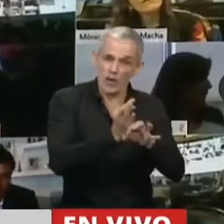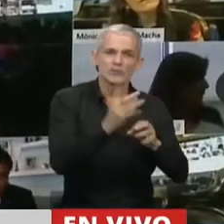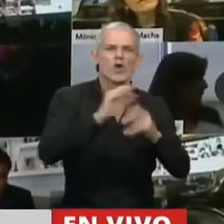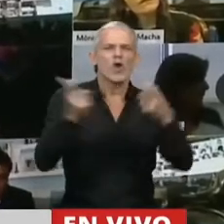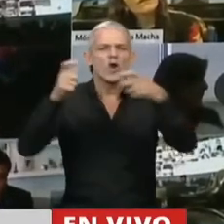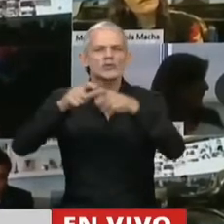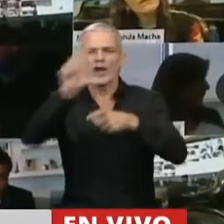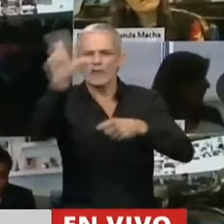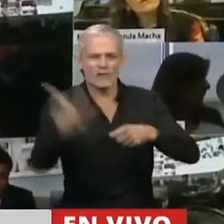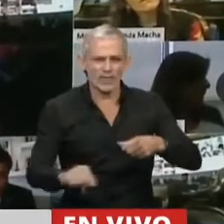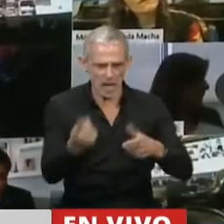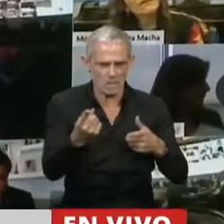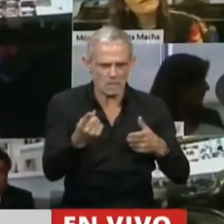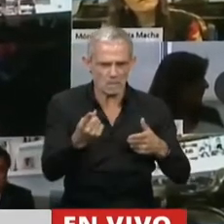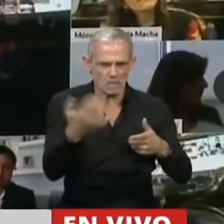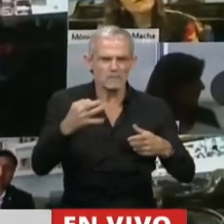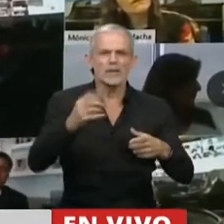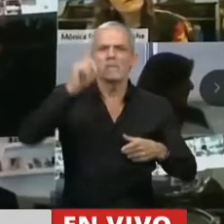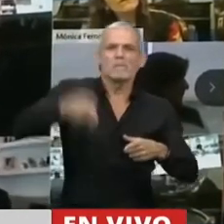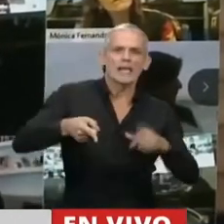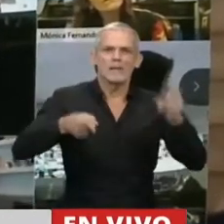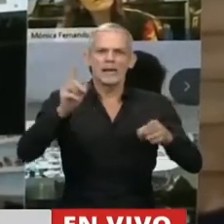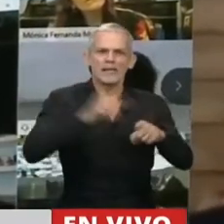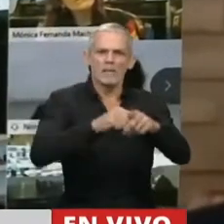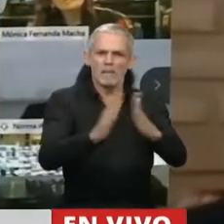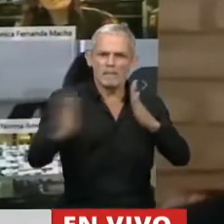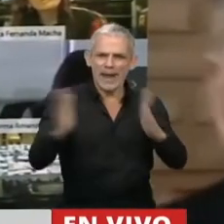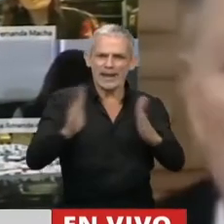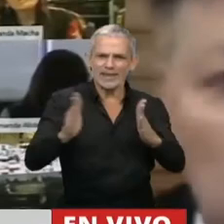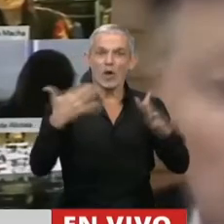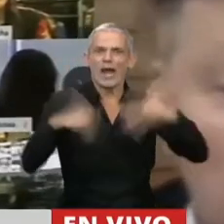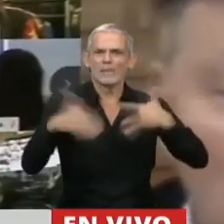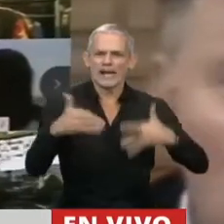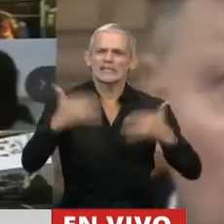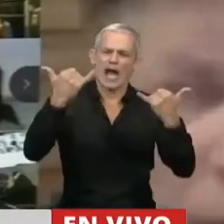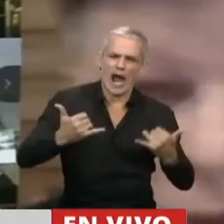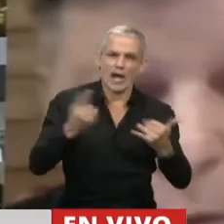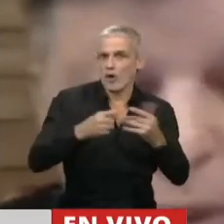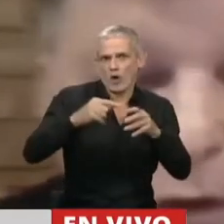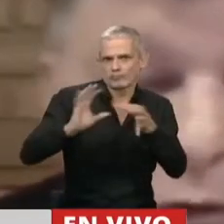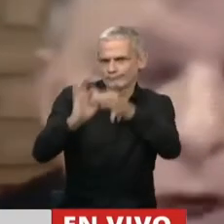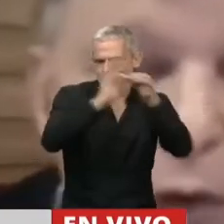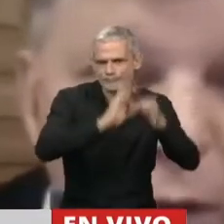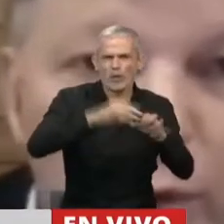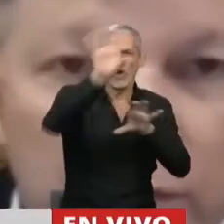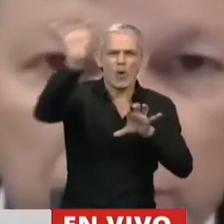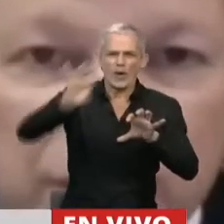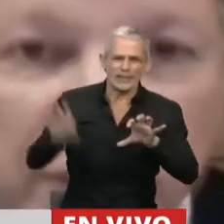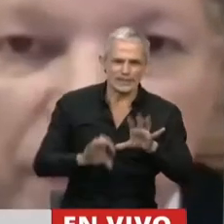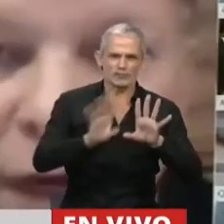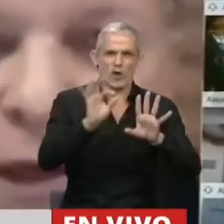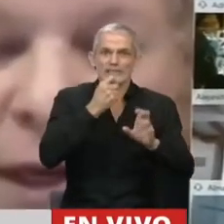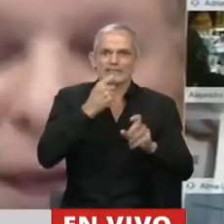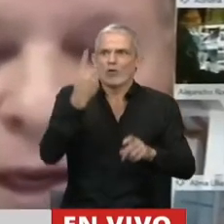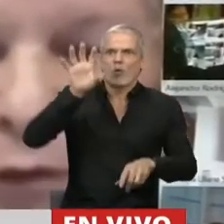el Consejo Federal quienes determinarán el Gobierno Nacional con las jurisdicciones, si fuera en el caso de una